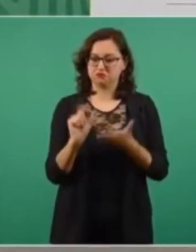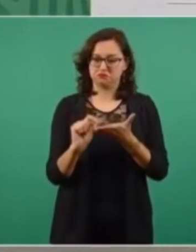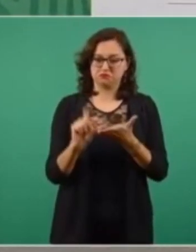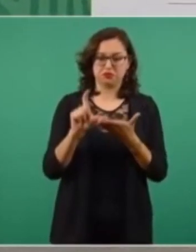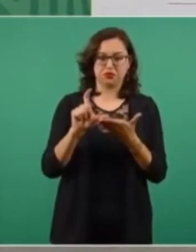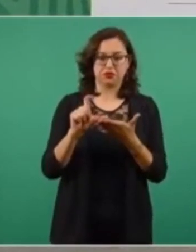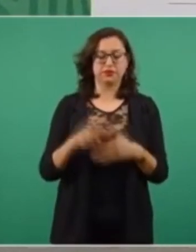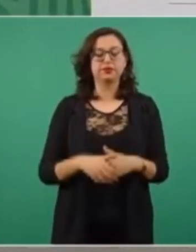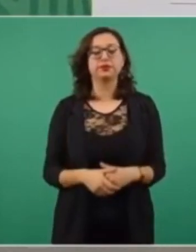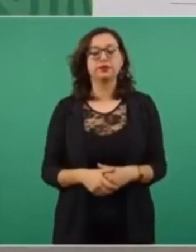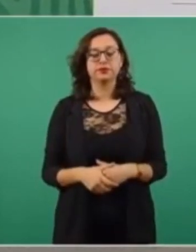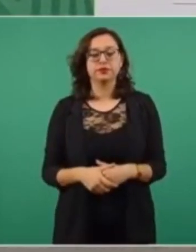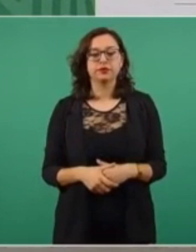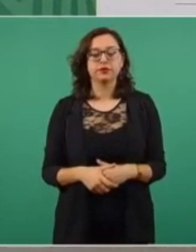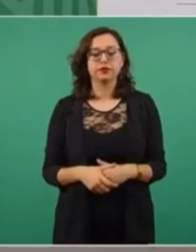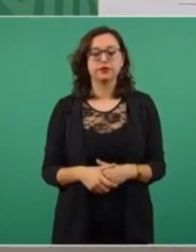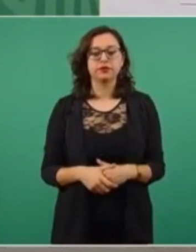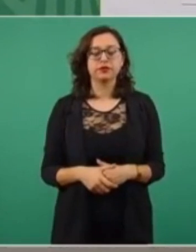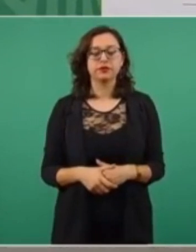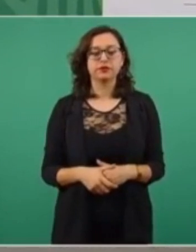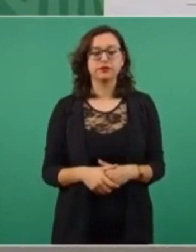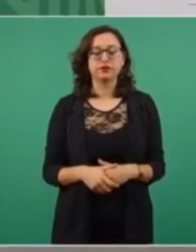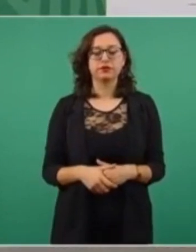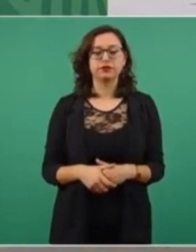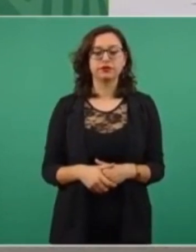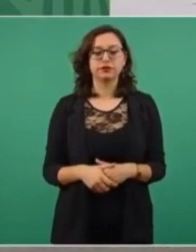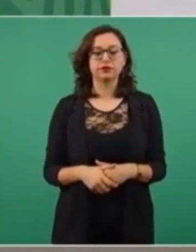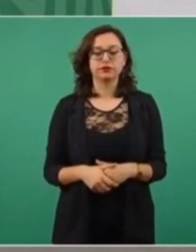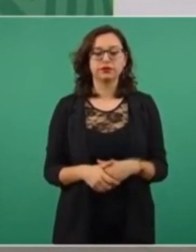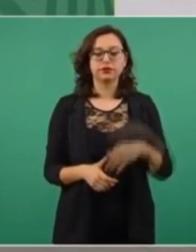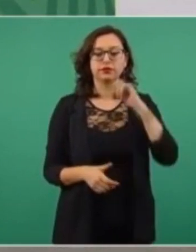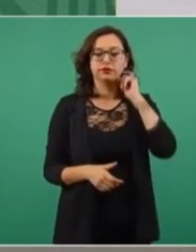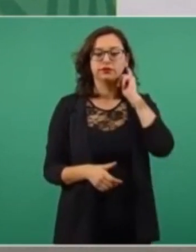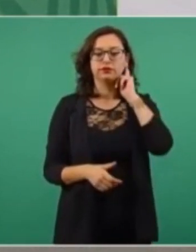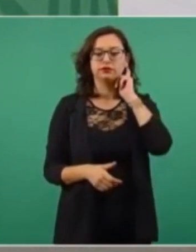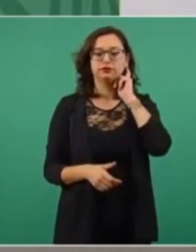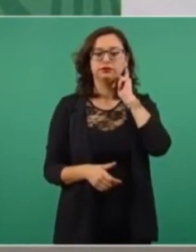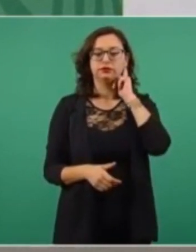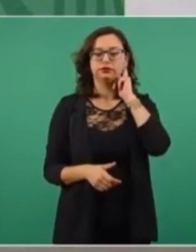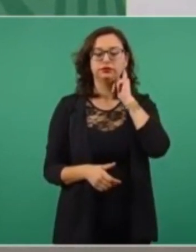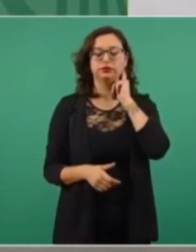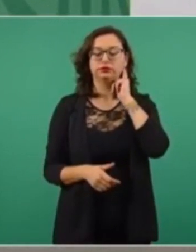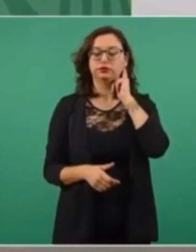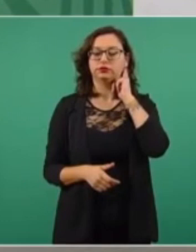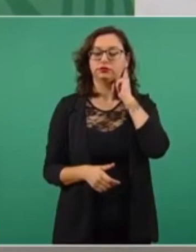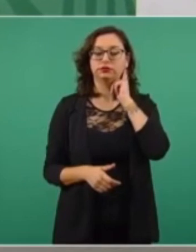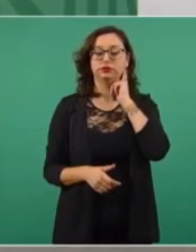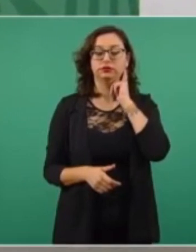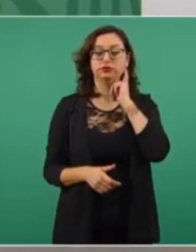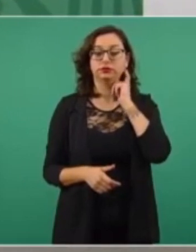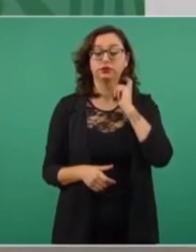Y también va a iniciar en el bimestre de julio-agosto